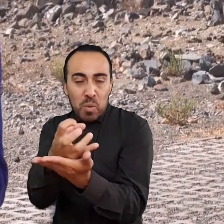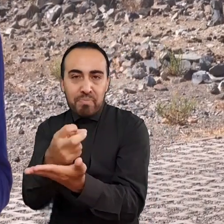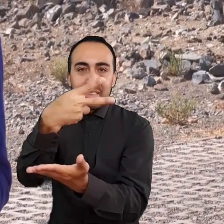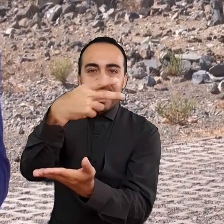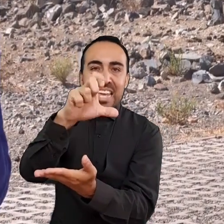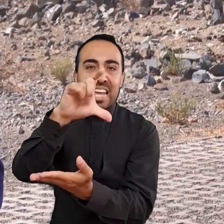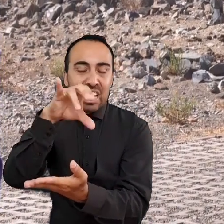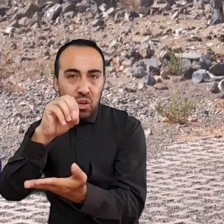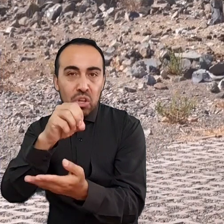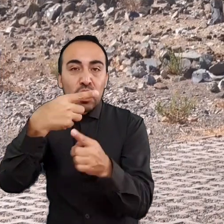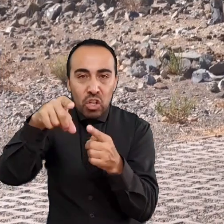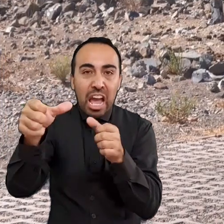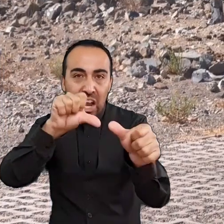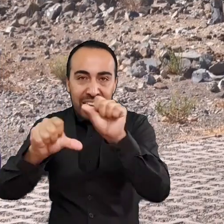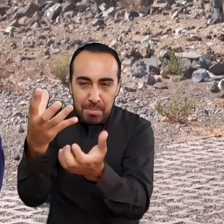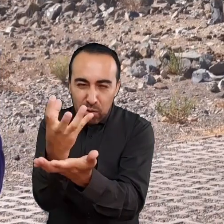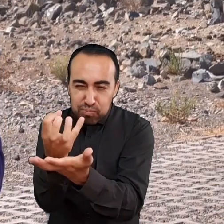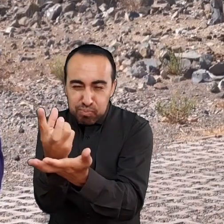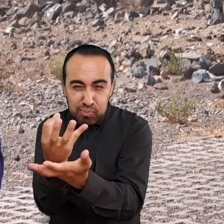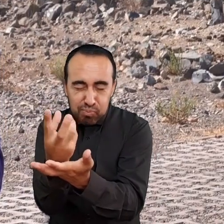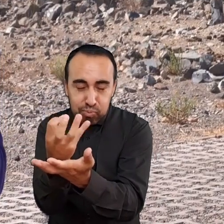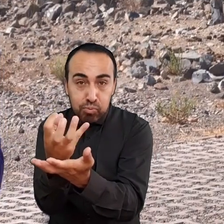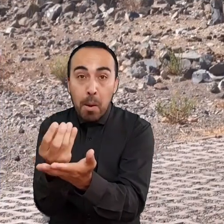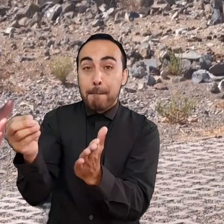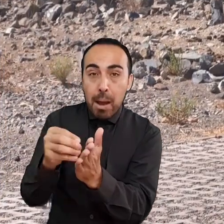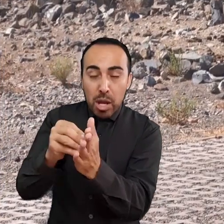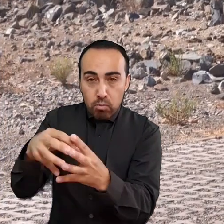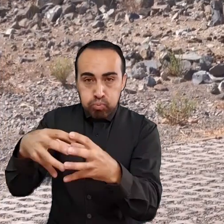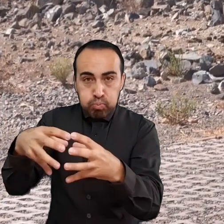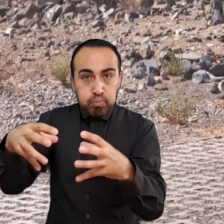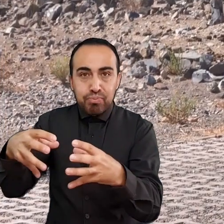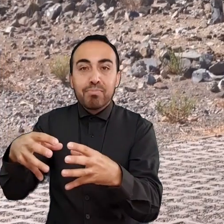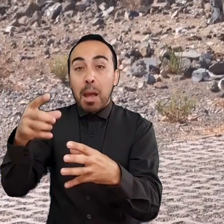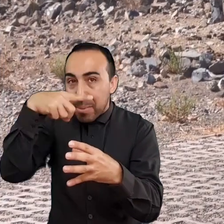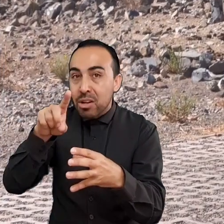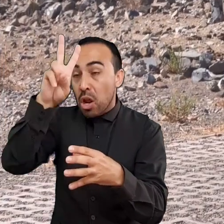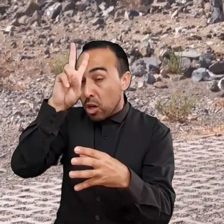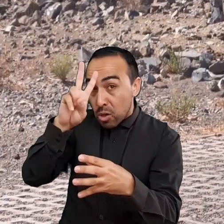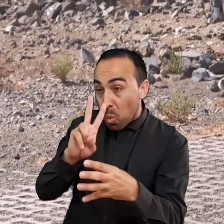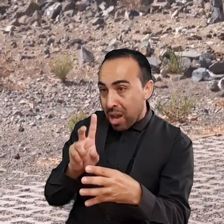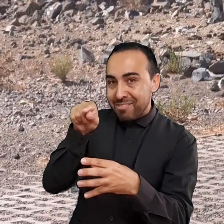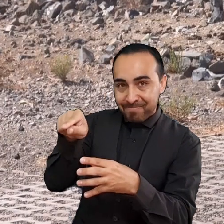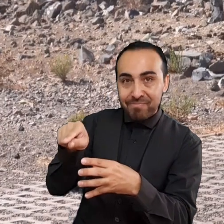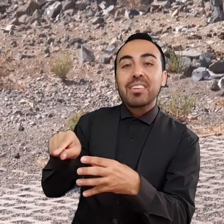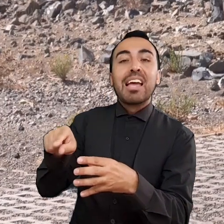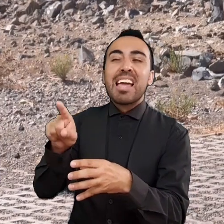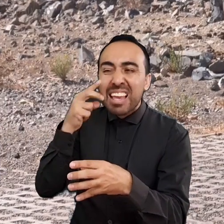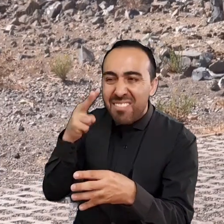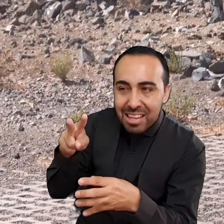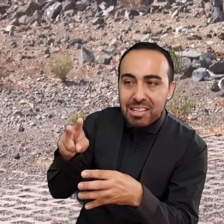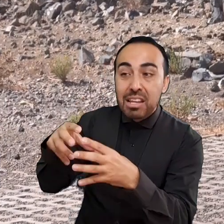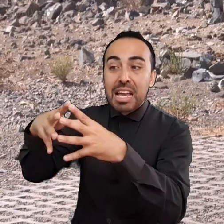sucesivamente otros elementos, dependiendo de la masa de la estrella. El calor genera presión